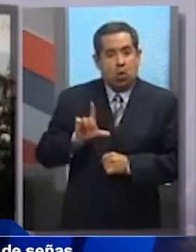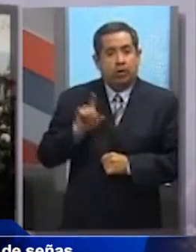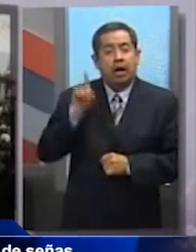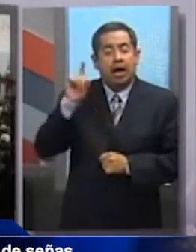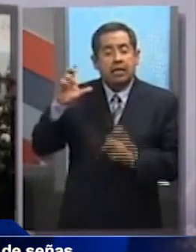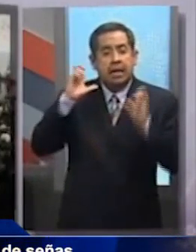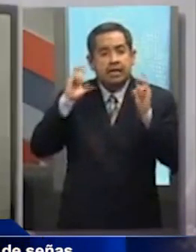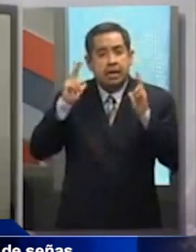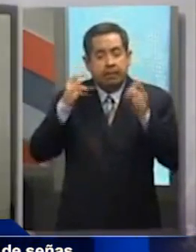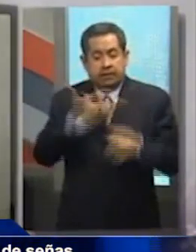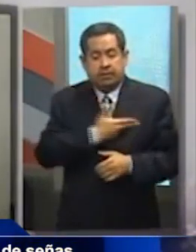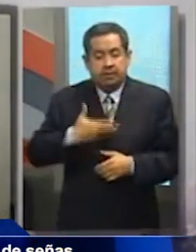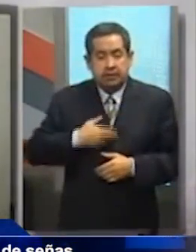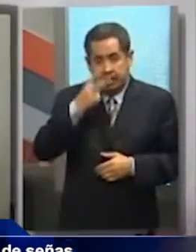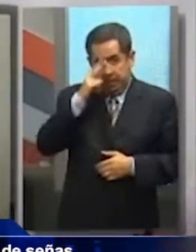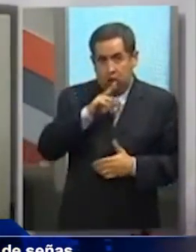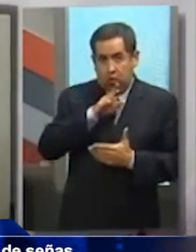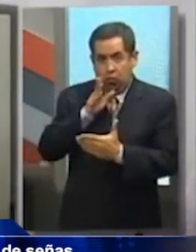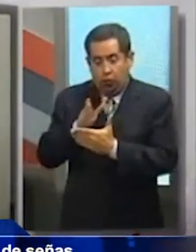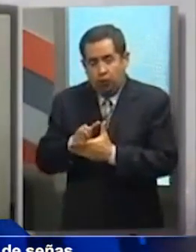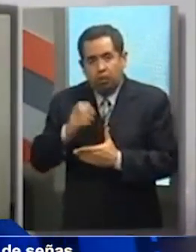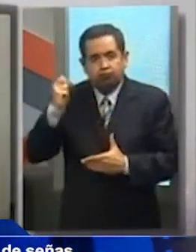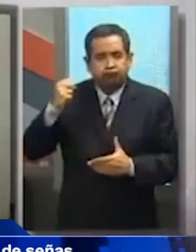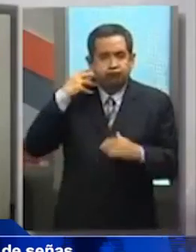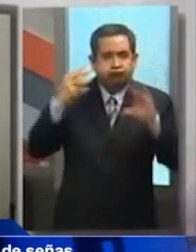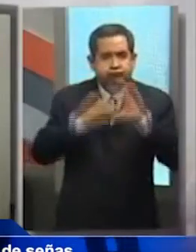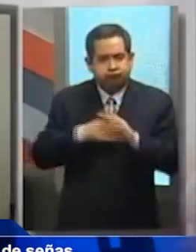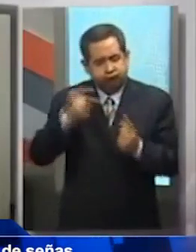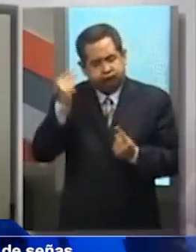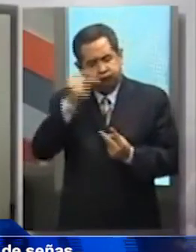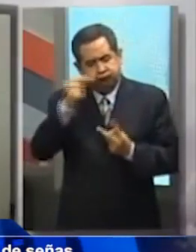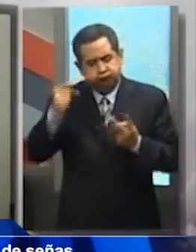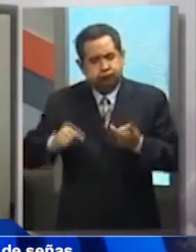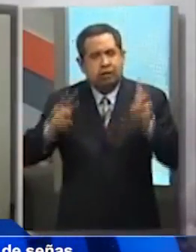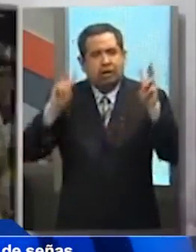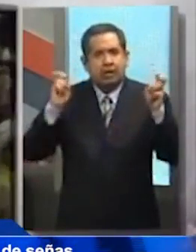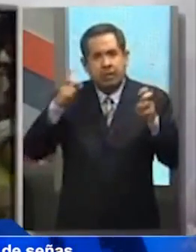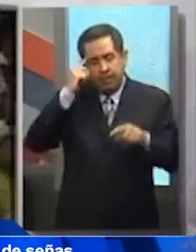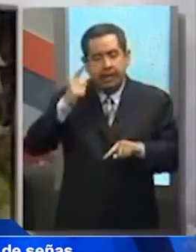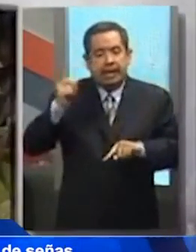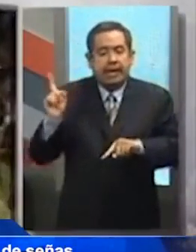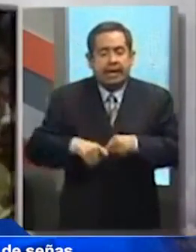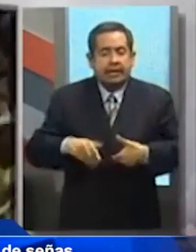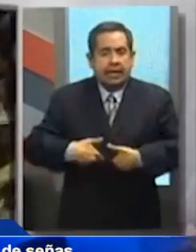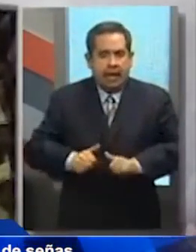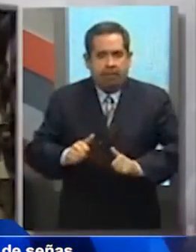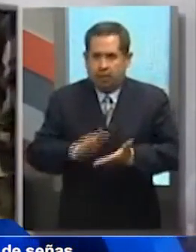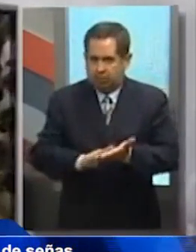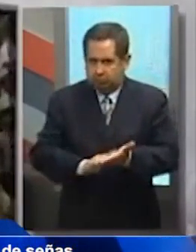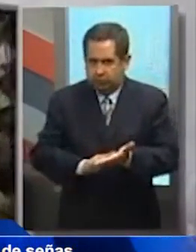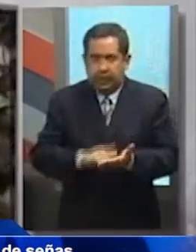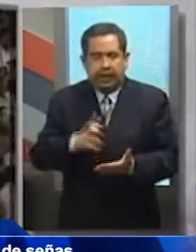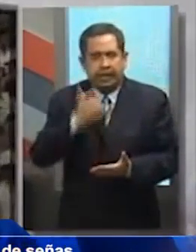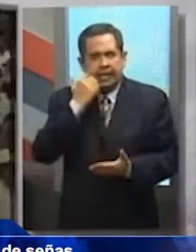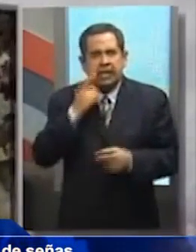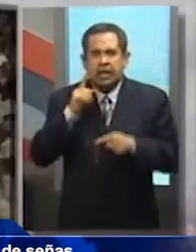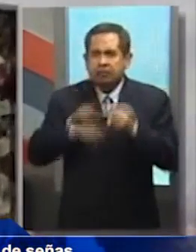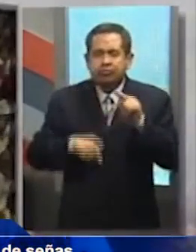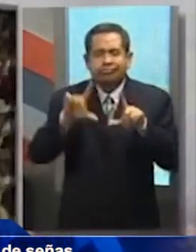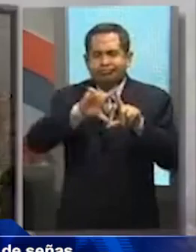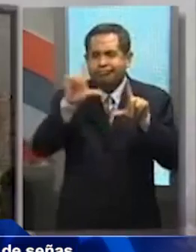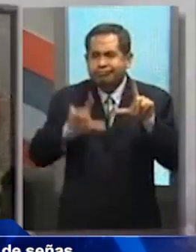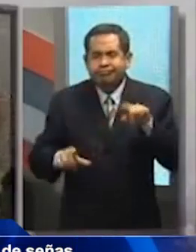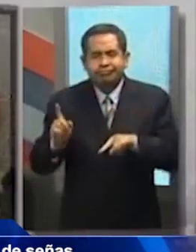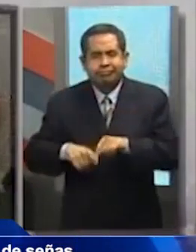presidente de la República dio a conocer los detalles de la estrategia Cruzada Nacional contra el Hambre, mediante la cual busca combatir el hambre en el país,